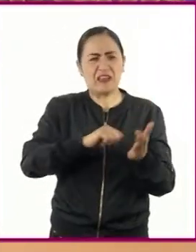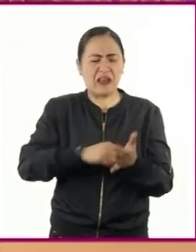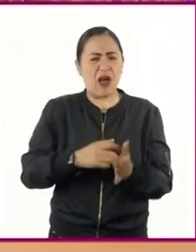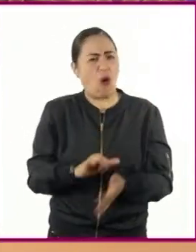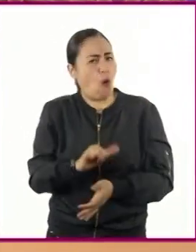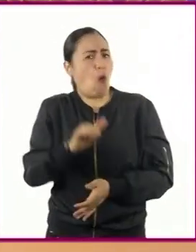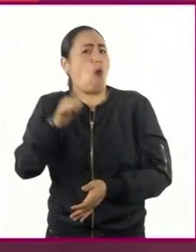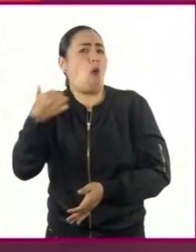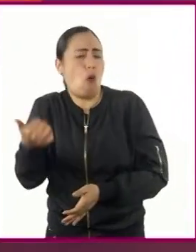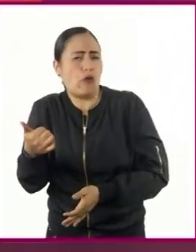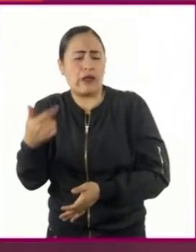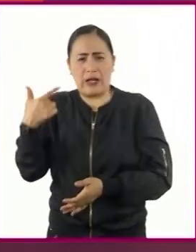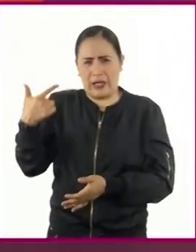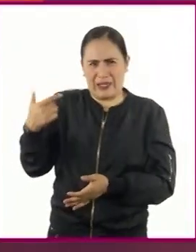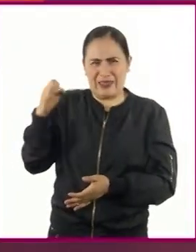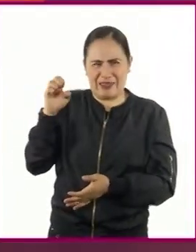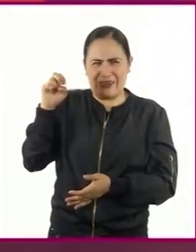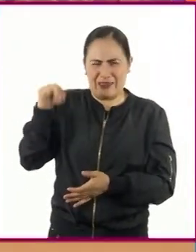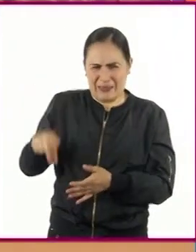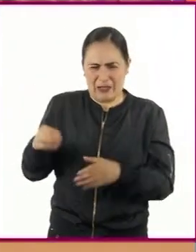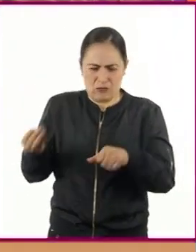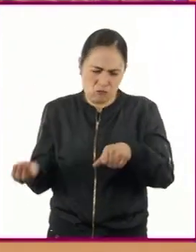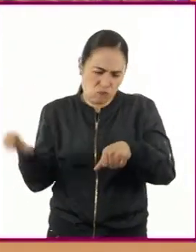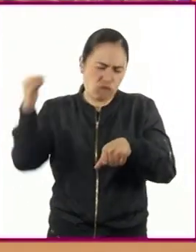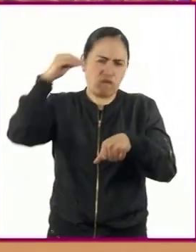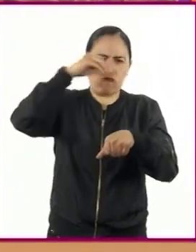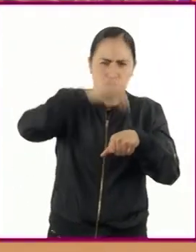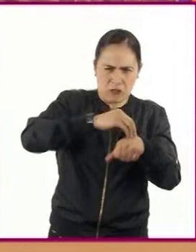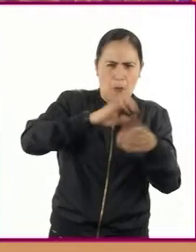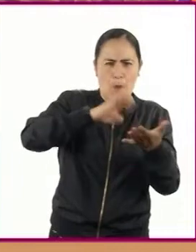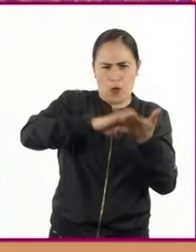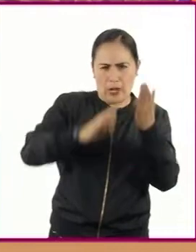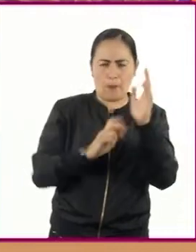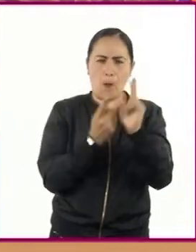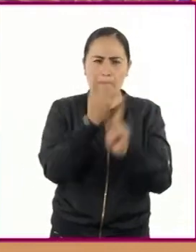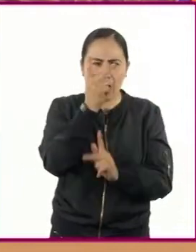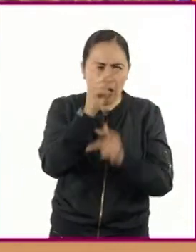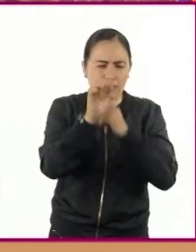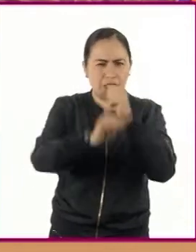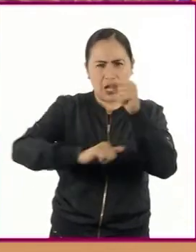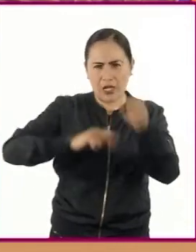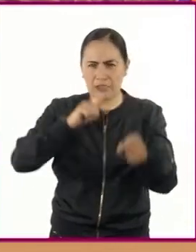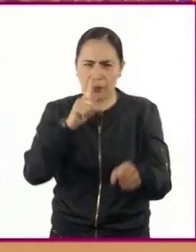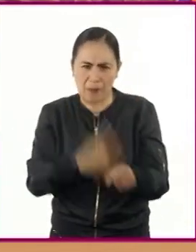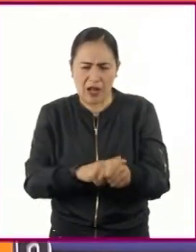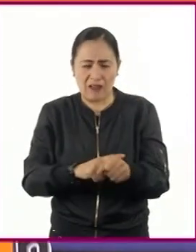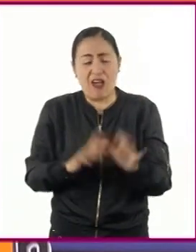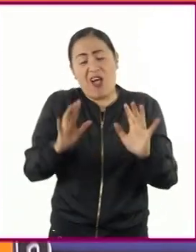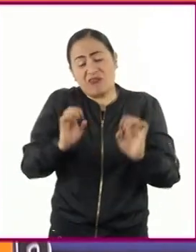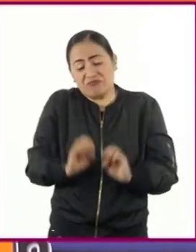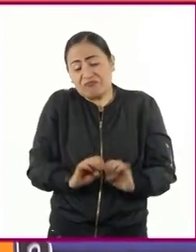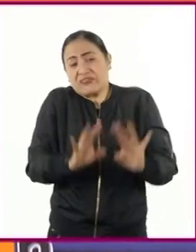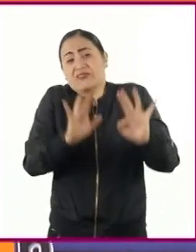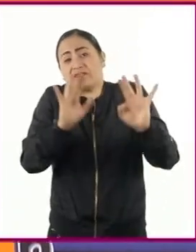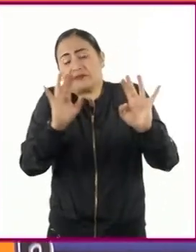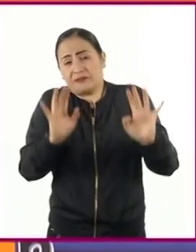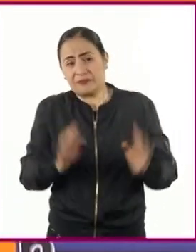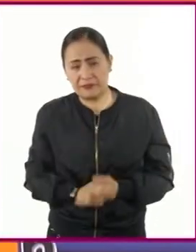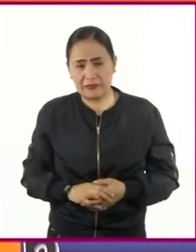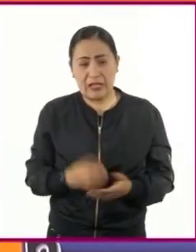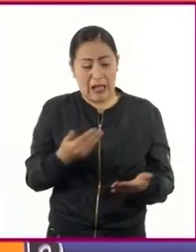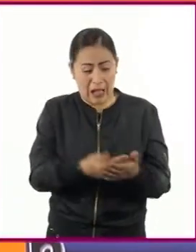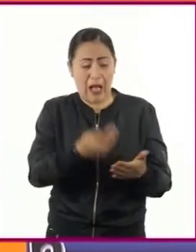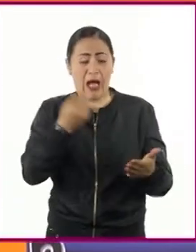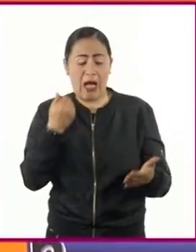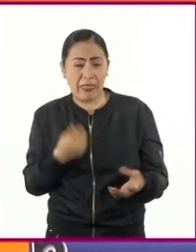inserción de transgenes en el genoma de plantas y animales es de manera azarosa, porque no se